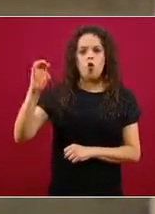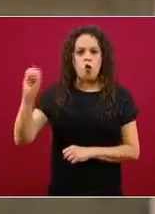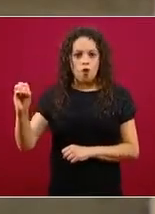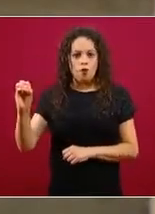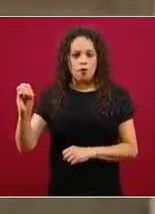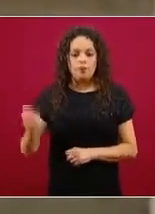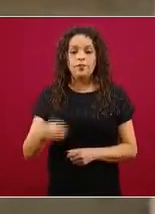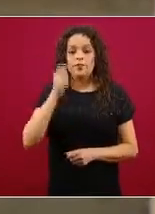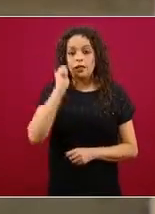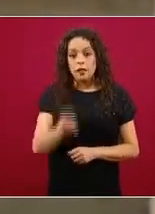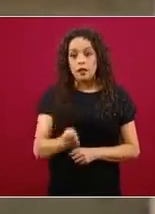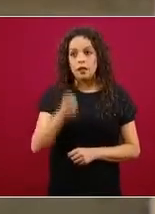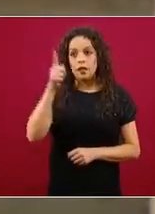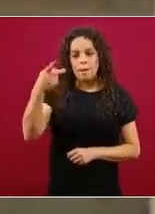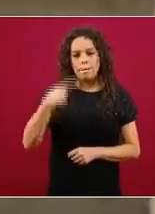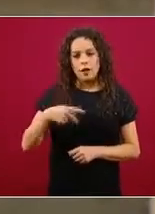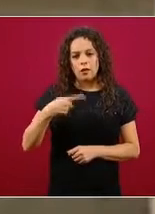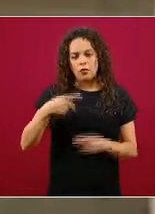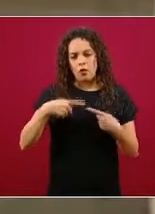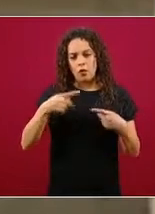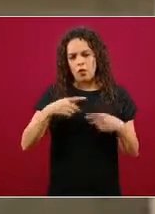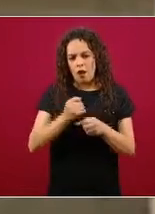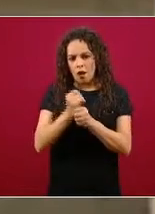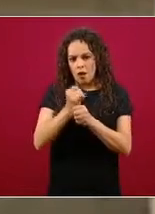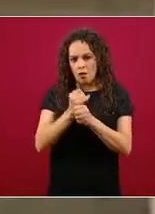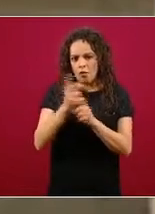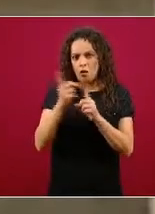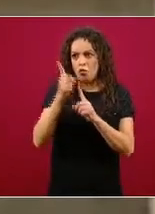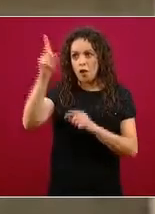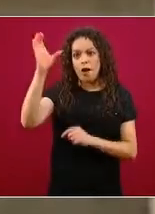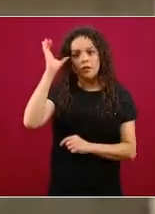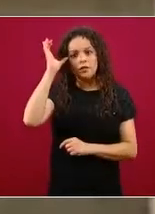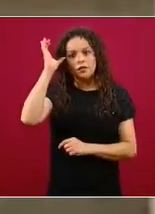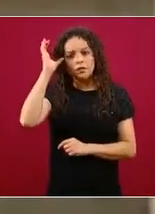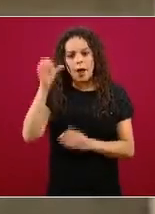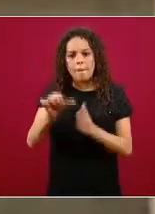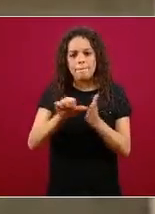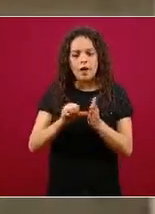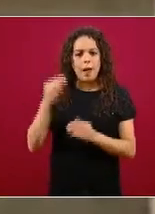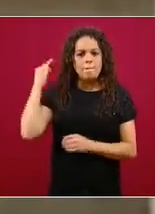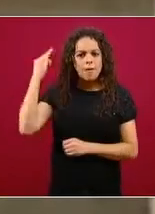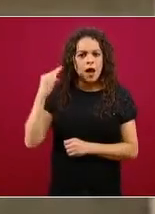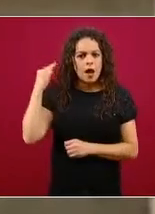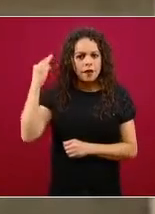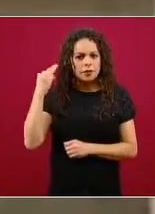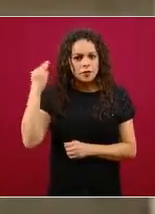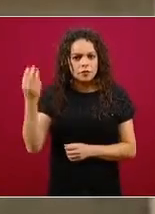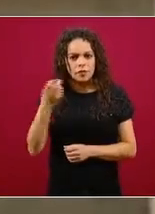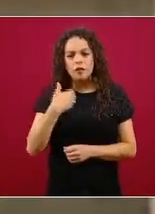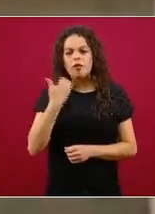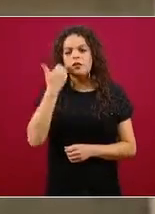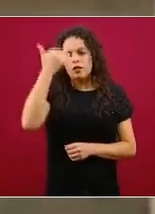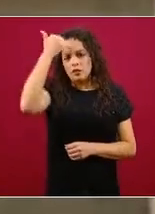China en marzo. Entonces, bueno, un poco saber qué tanto validez